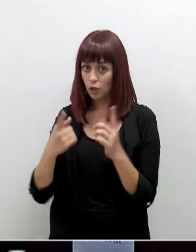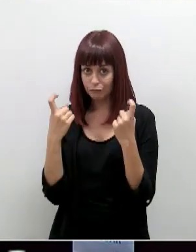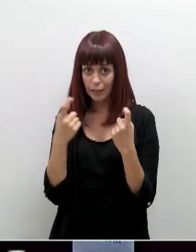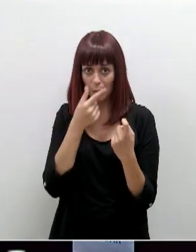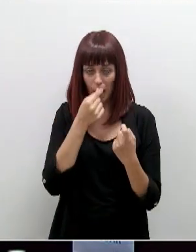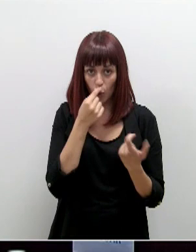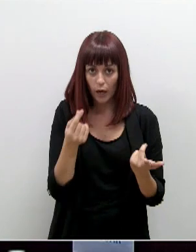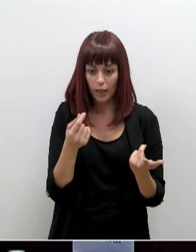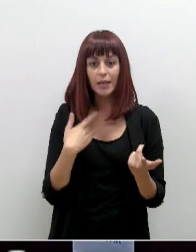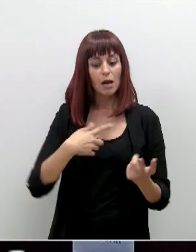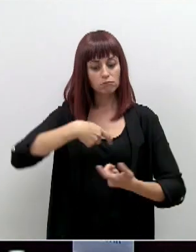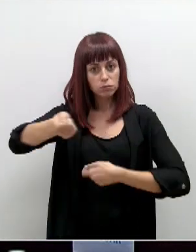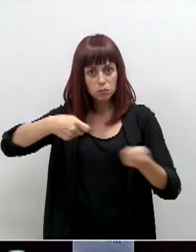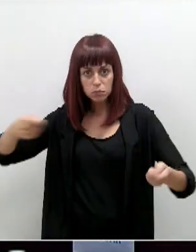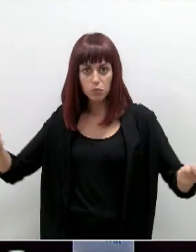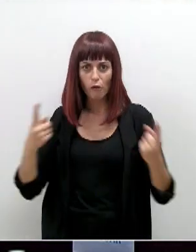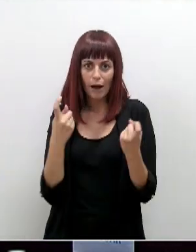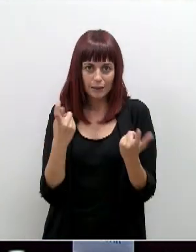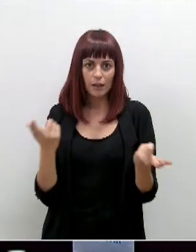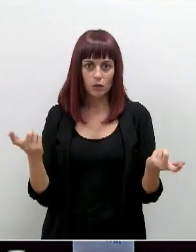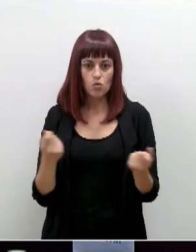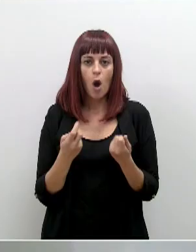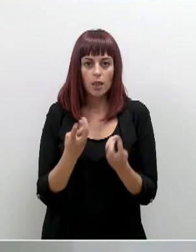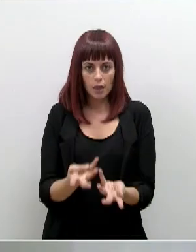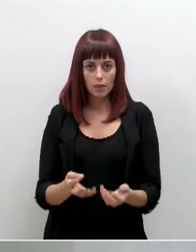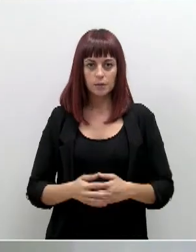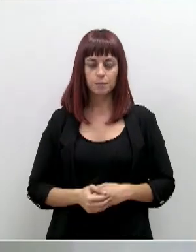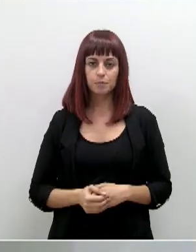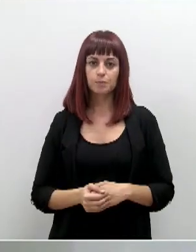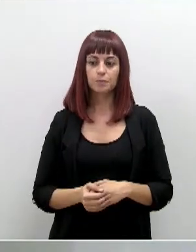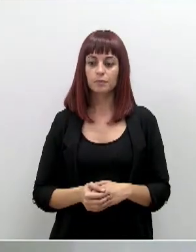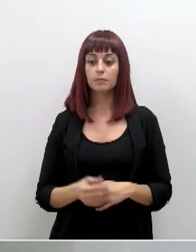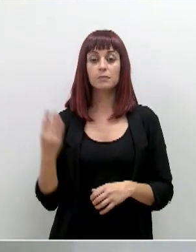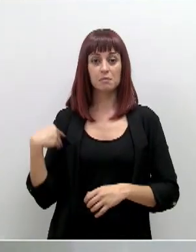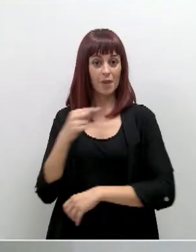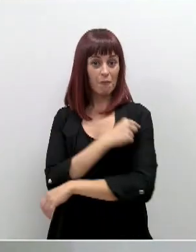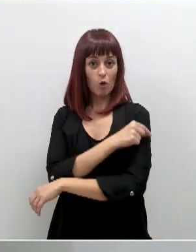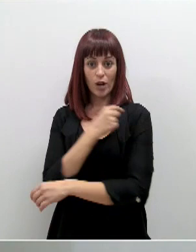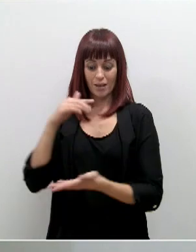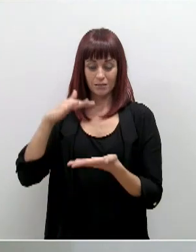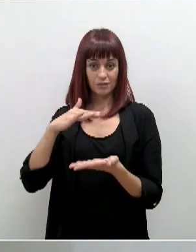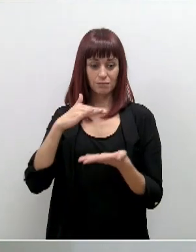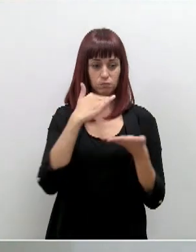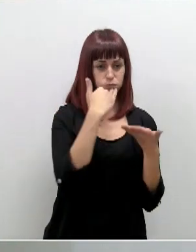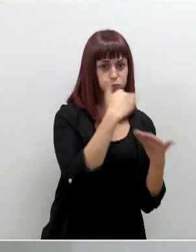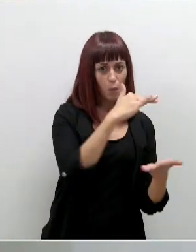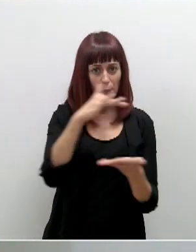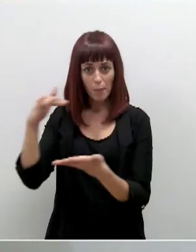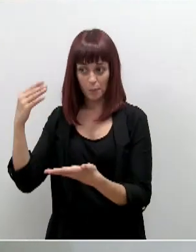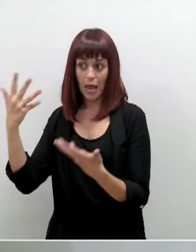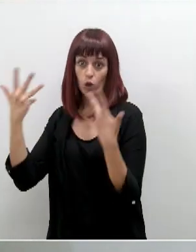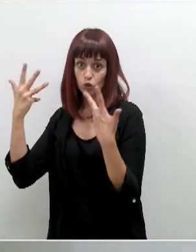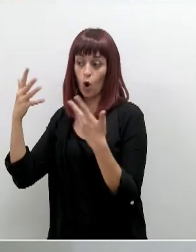la gripe y cuántas han distribuido ya y cuántas faltan por distribuir. Bueno, se distribuyeron todas las que hizo acopio la